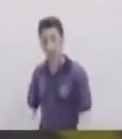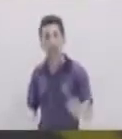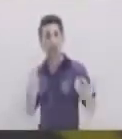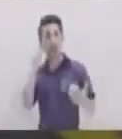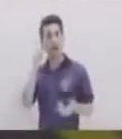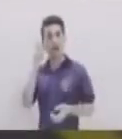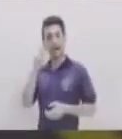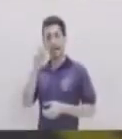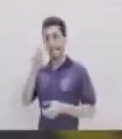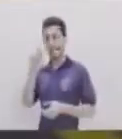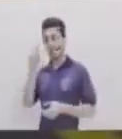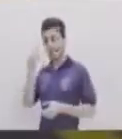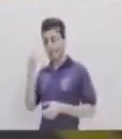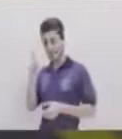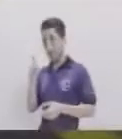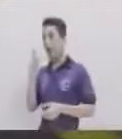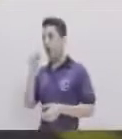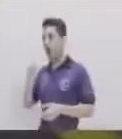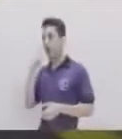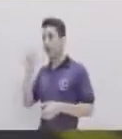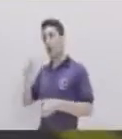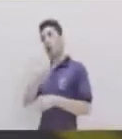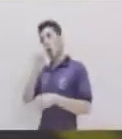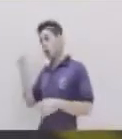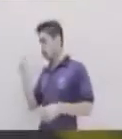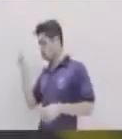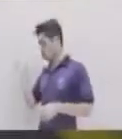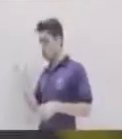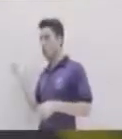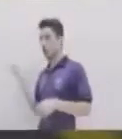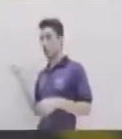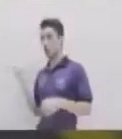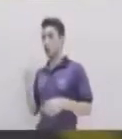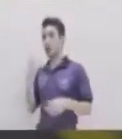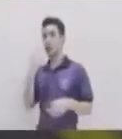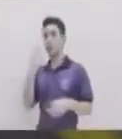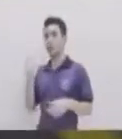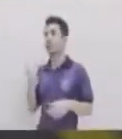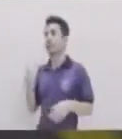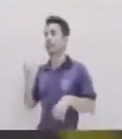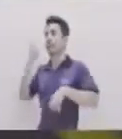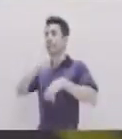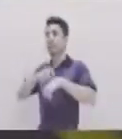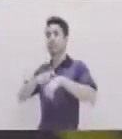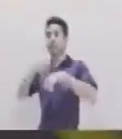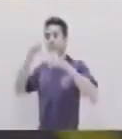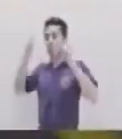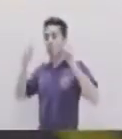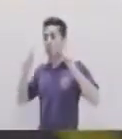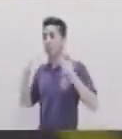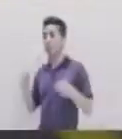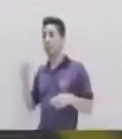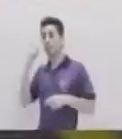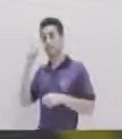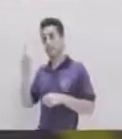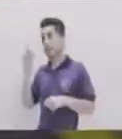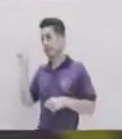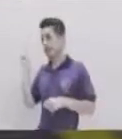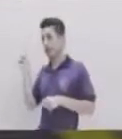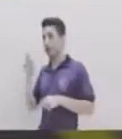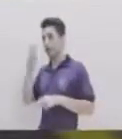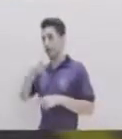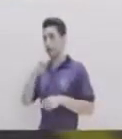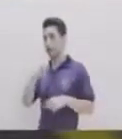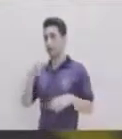Que hagamos Otro experimento ¿Sí? Voy a medir Tu tiempo de reacción ¿Cómo voy a medir El tiempo de reacción? Para eso necesito Una